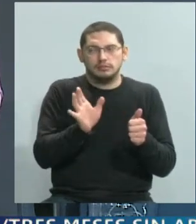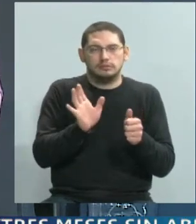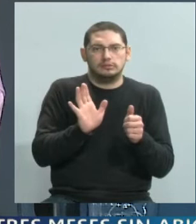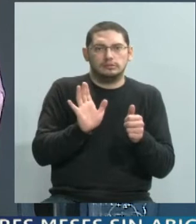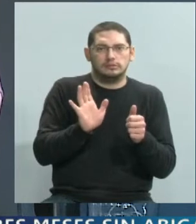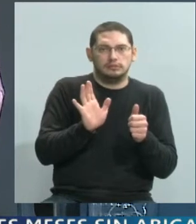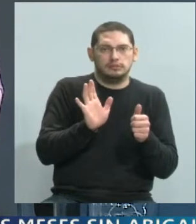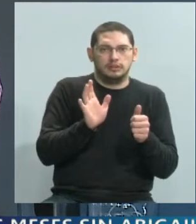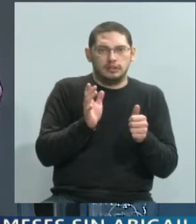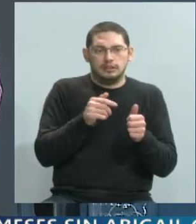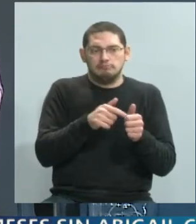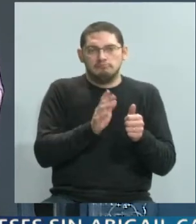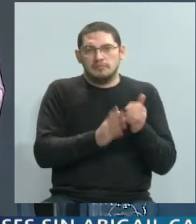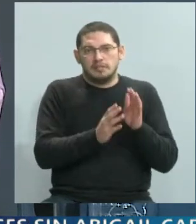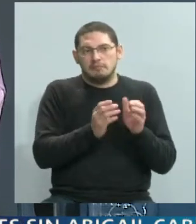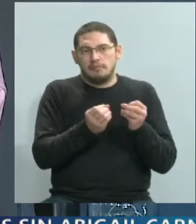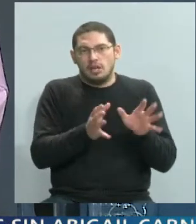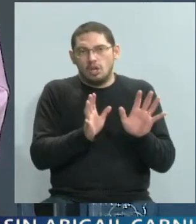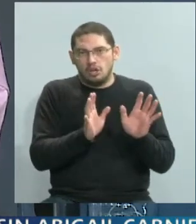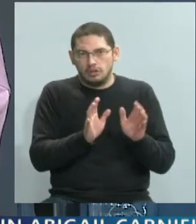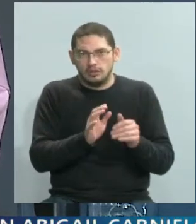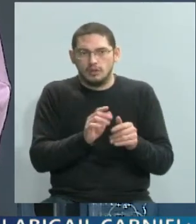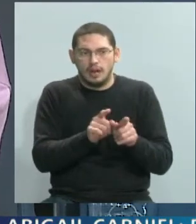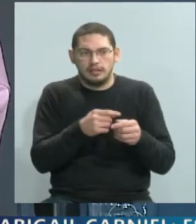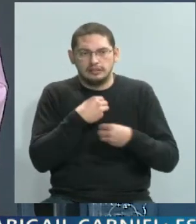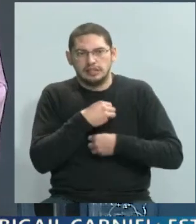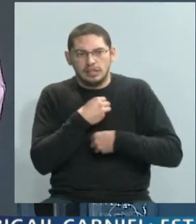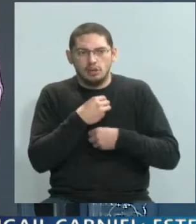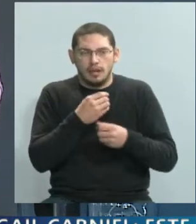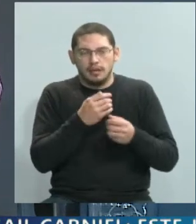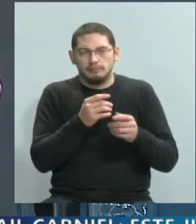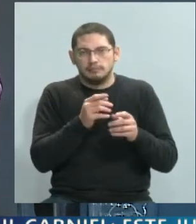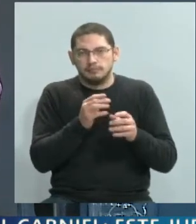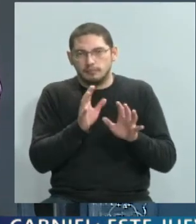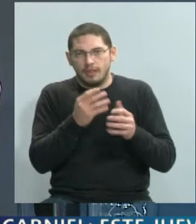suponen que eso les va a calmar tal vez esos supuestos síntomas.